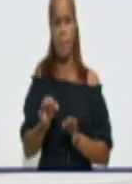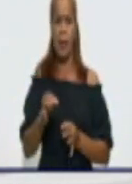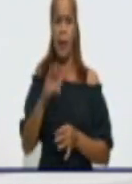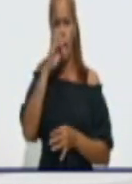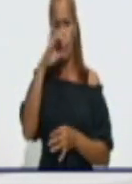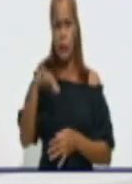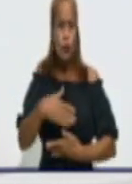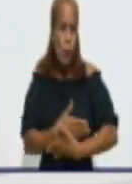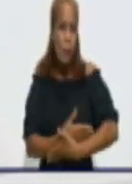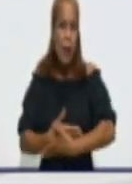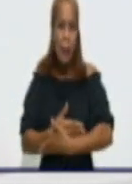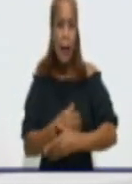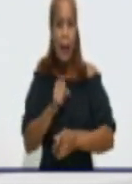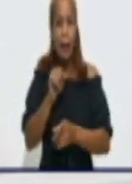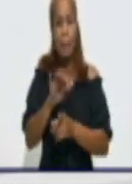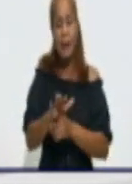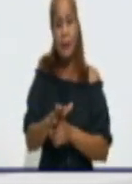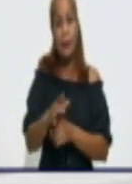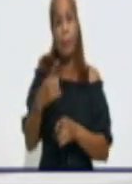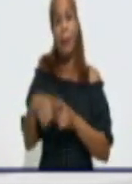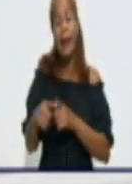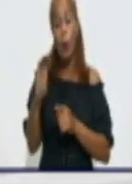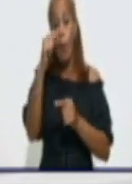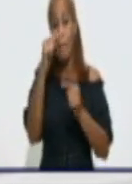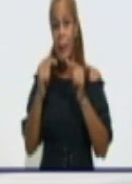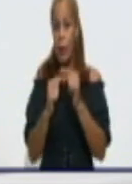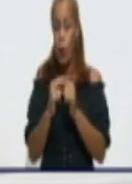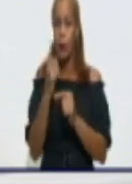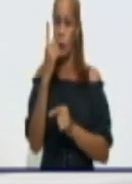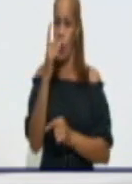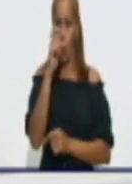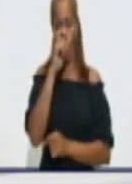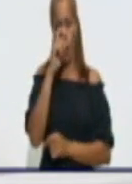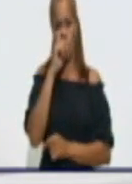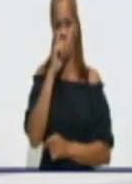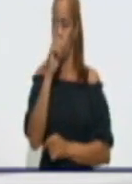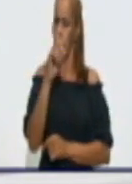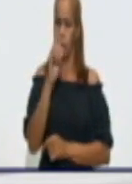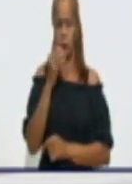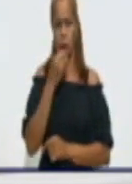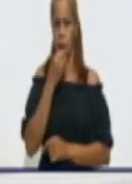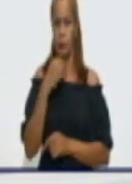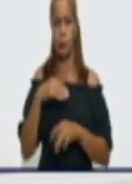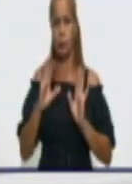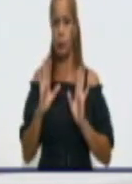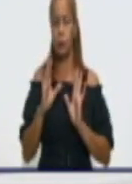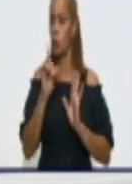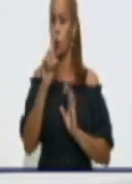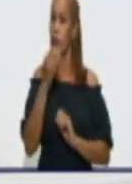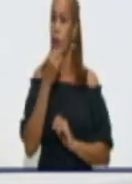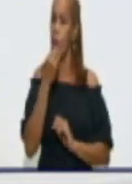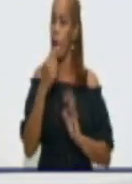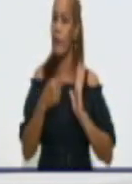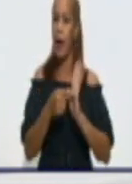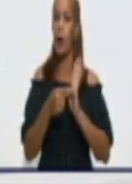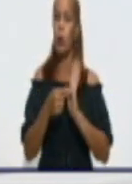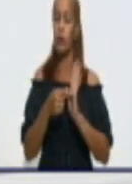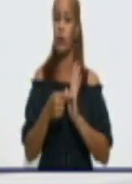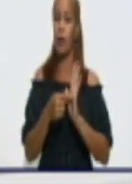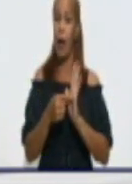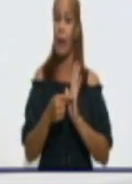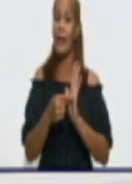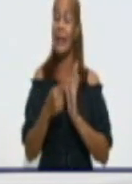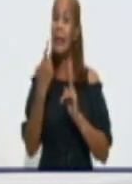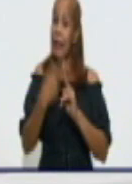pero no es recomendable a los niños menores de un año. Porque, por ejemplo, el niño menor de un año pudiera, y sobre todo menor de seis